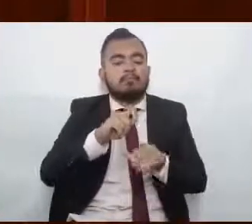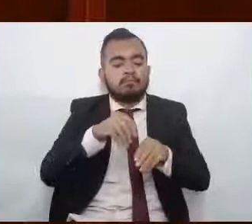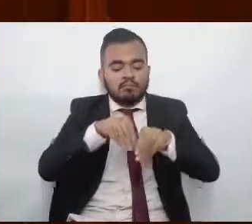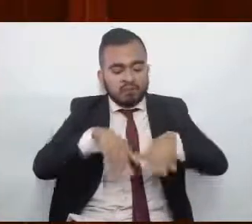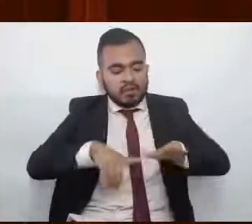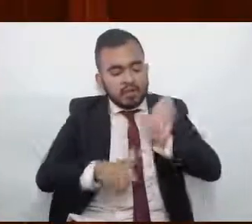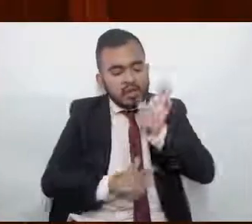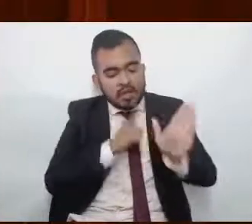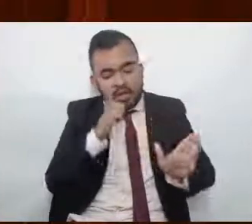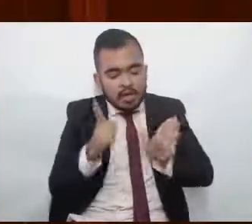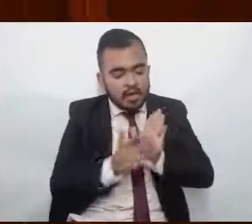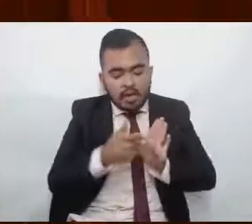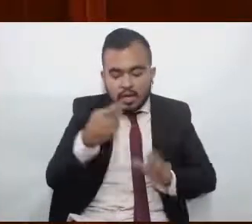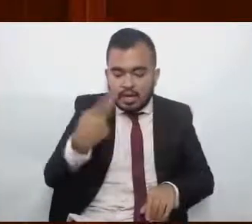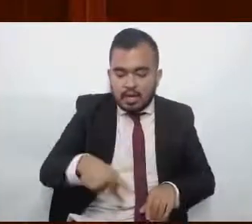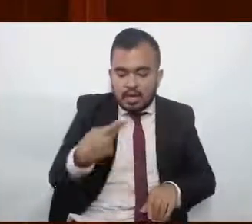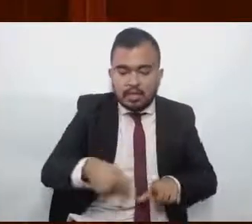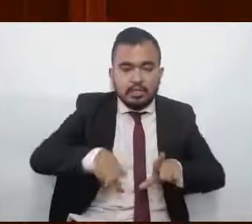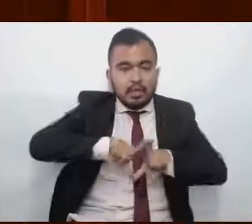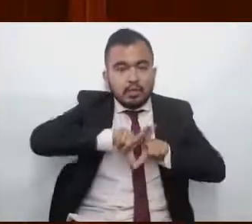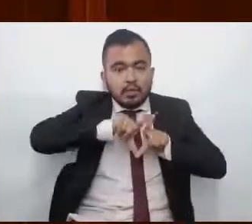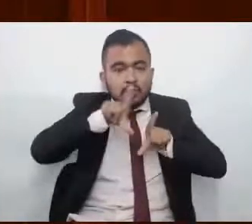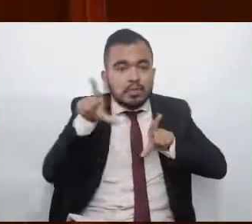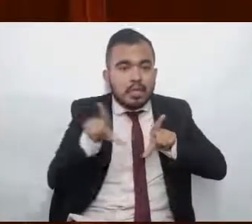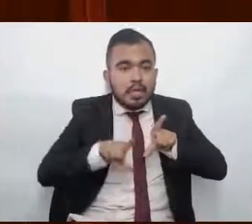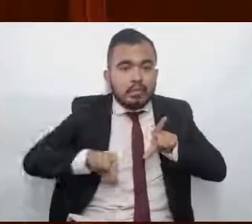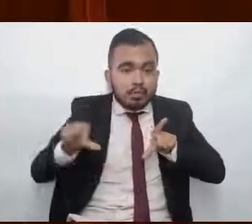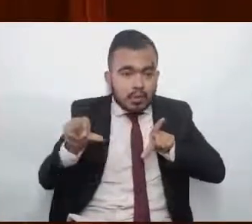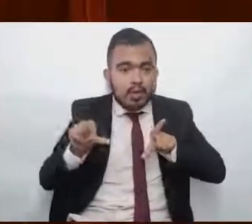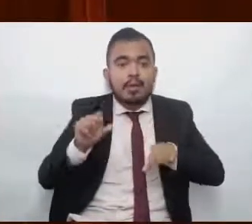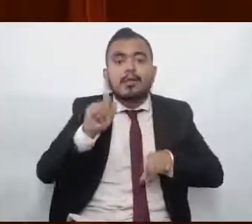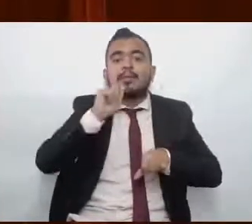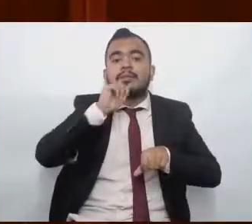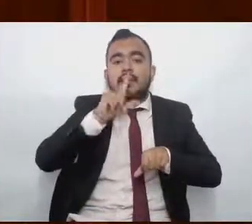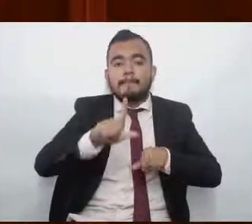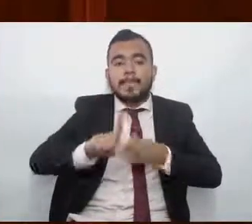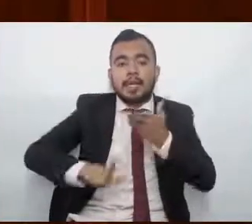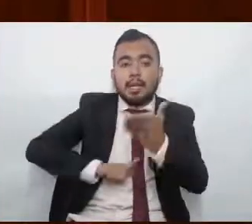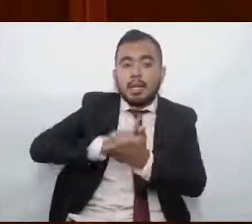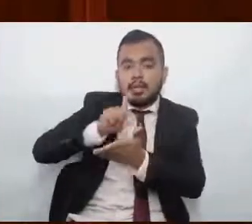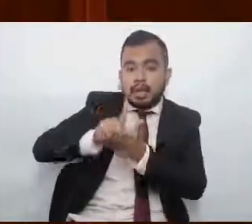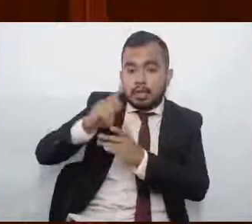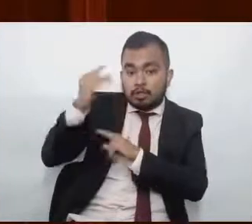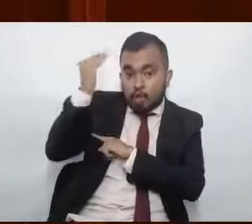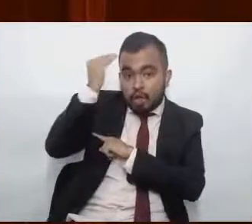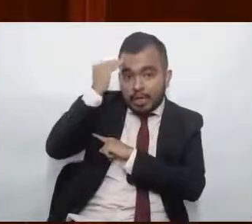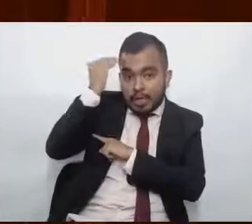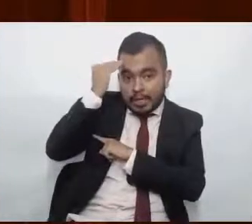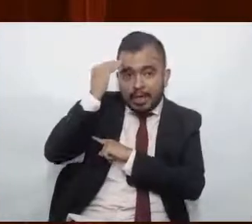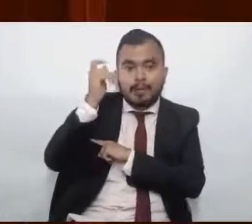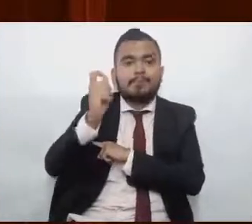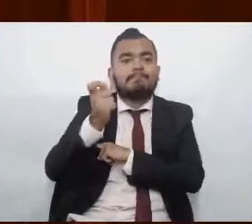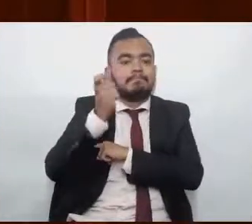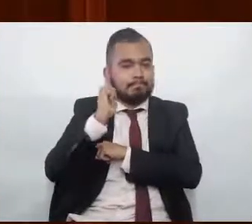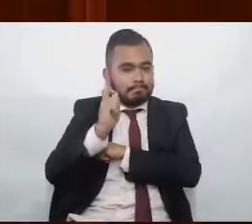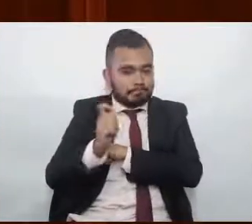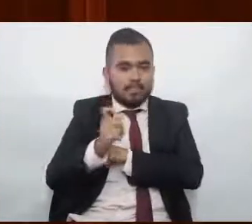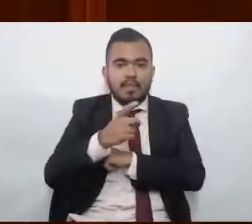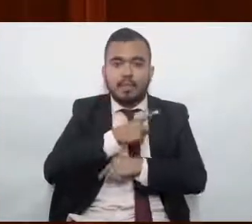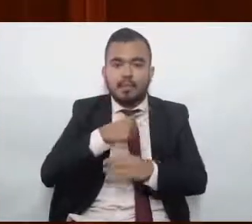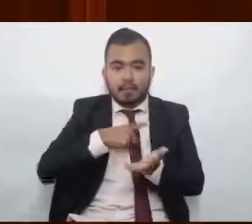de la legislación general, el poder hacer eficaces el ejercicio de estos derechos.